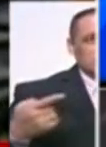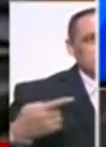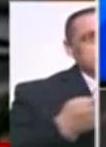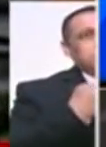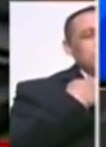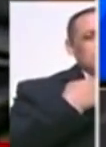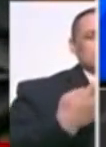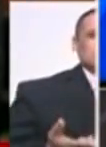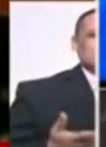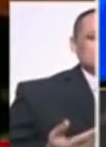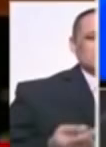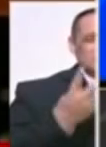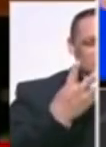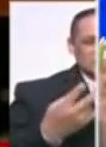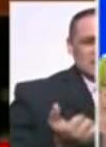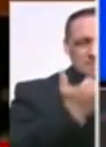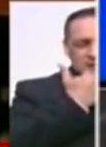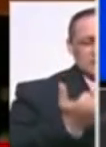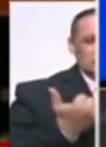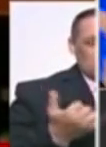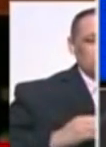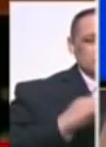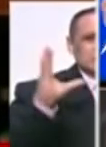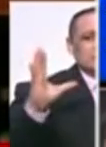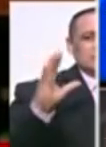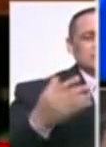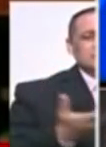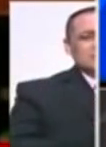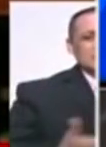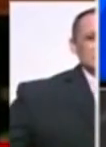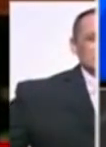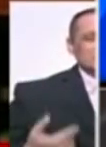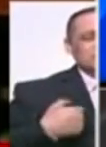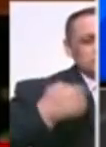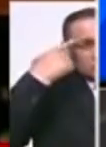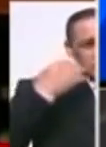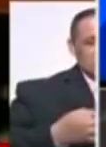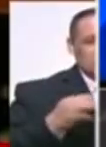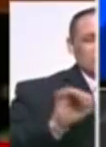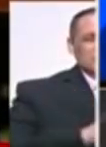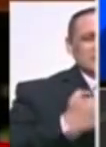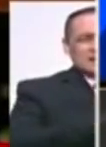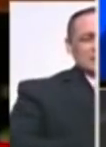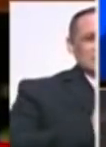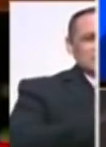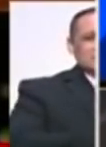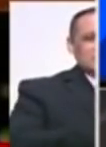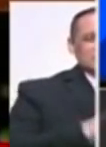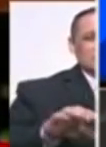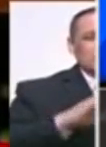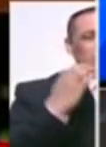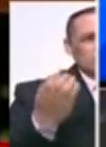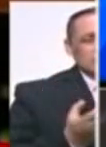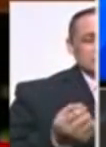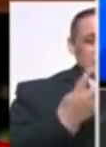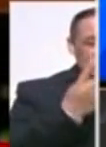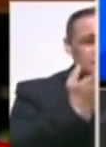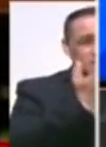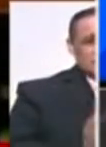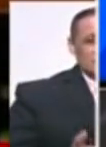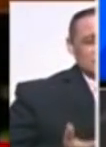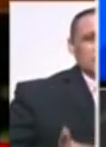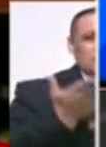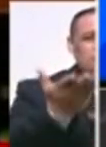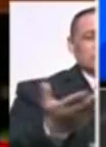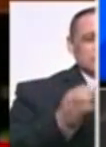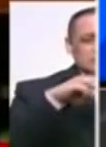Y además, ojo, el estudio que se presenta el día de hoy todavía no incorpora lo ocurrido con la inmovilización. No,